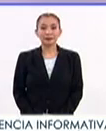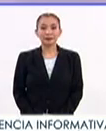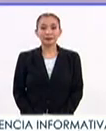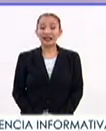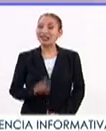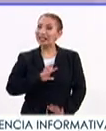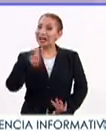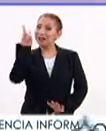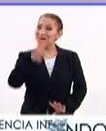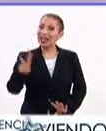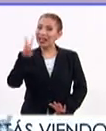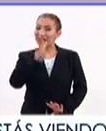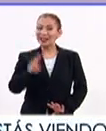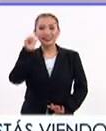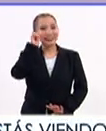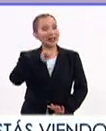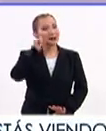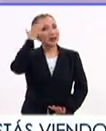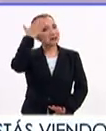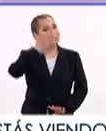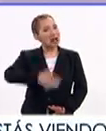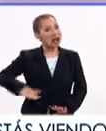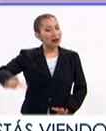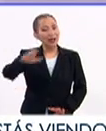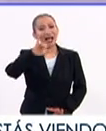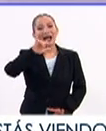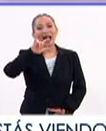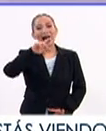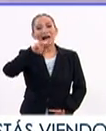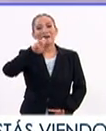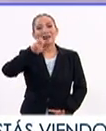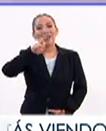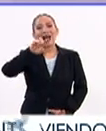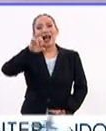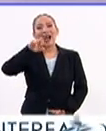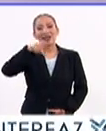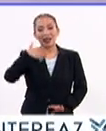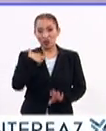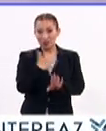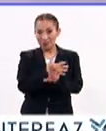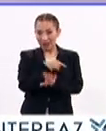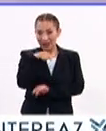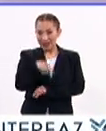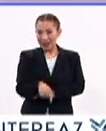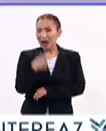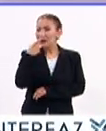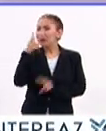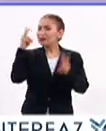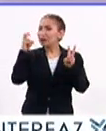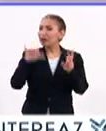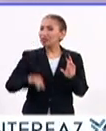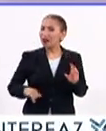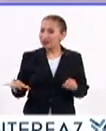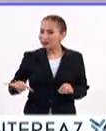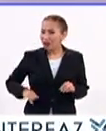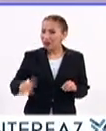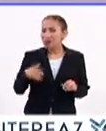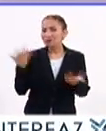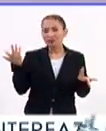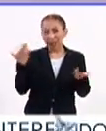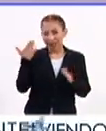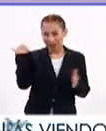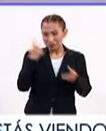Y ya es viernes y como todo el mundo lo sabe, Javier Aranda ya se encuentra con nosotros. Como siempre, hablarnos de temas muy interesantes y